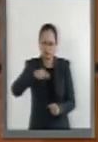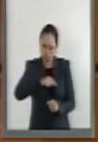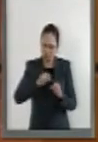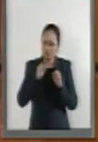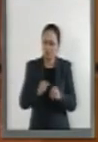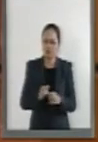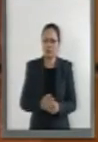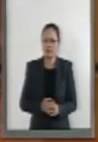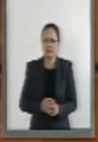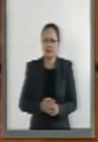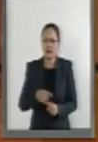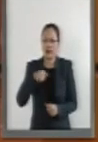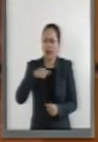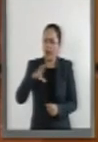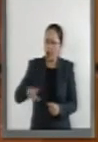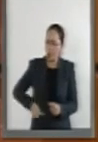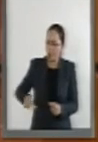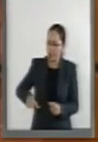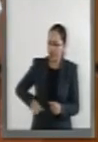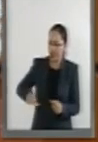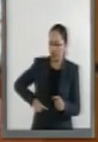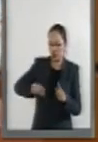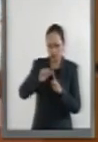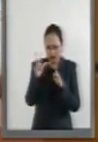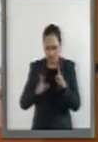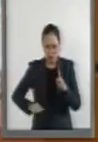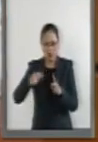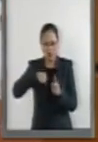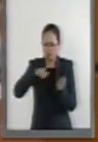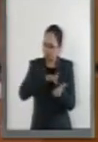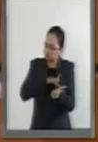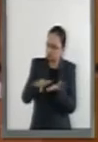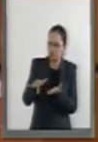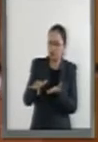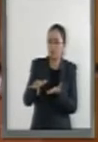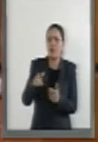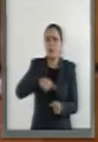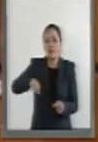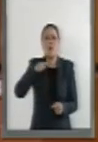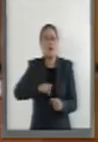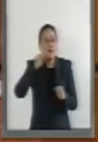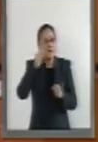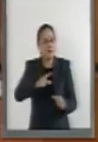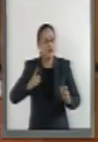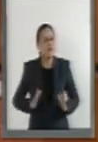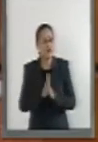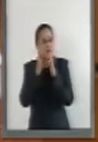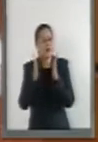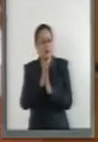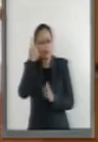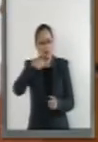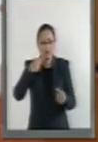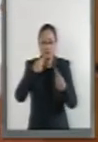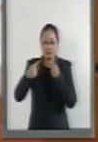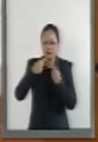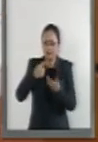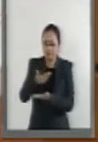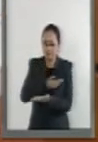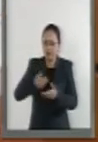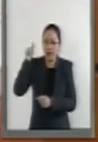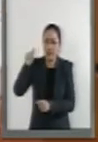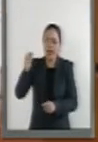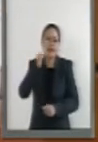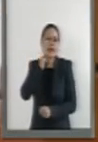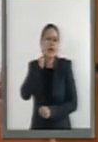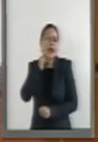estuvimos acompañando al gobierno de la República, incluso estuvimos participando en el debate en el Senado francés,